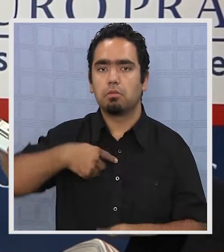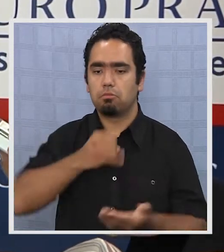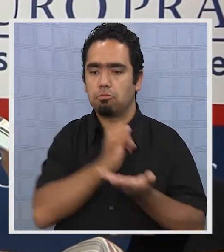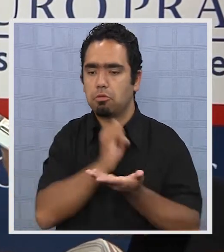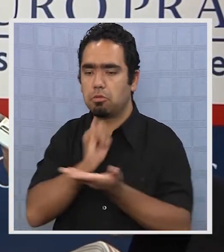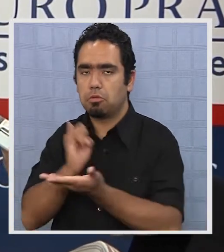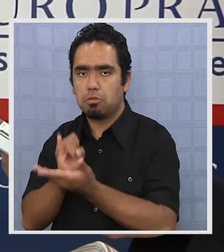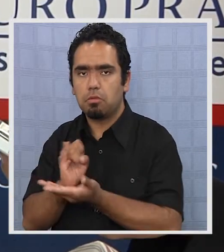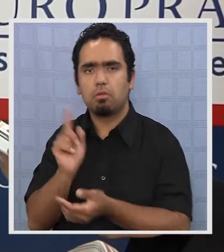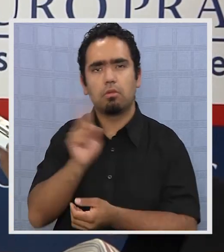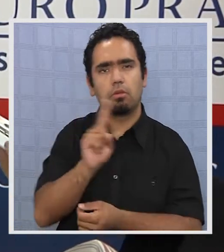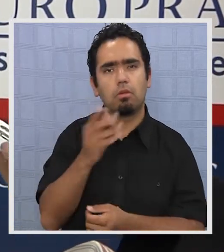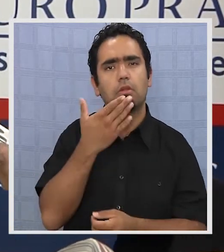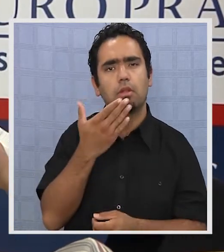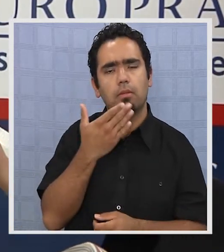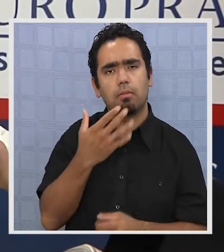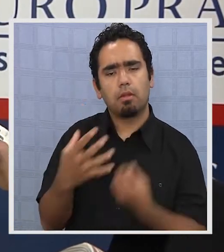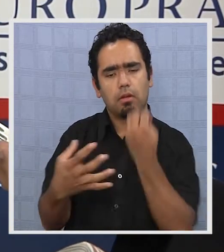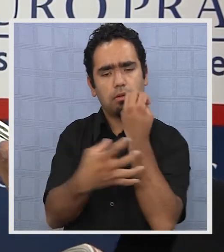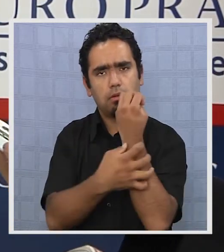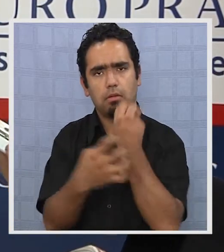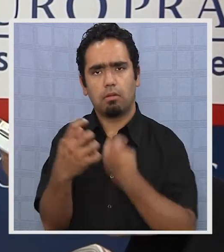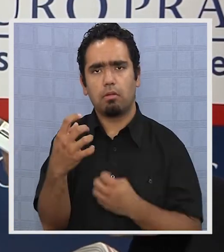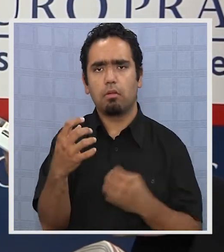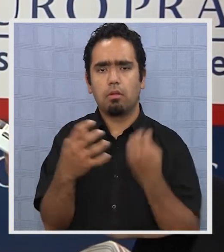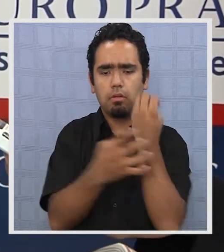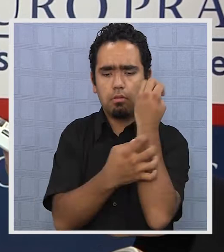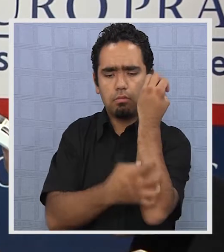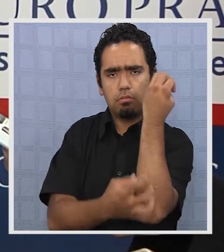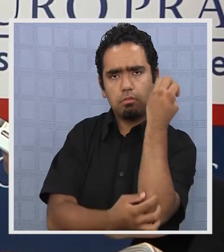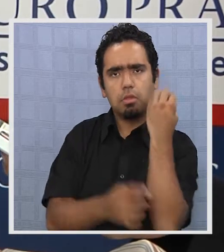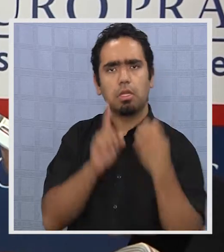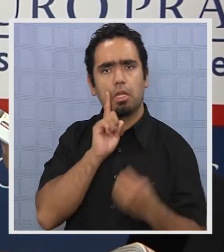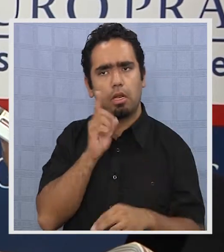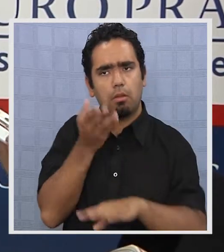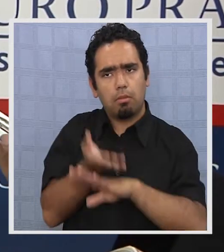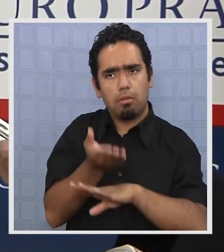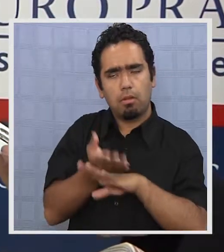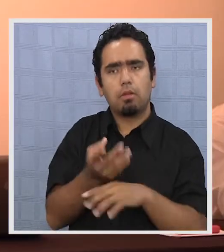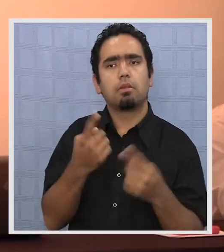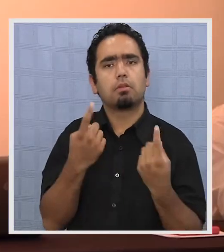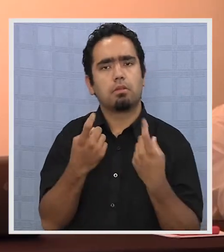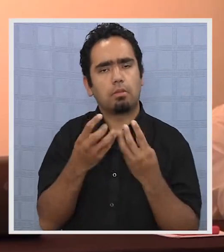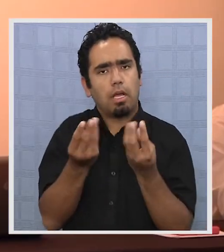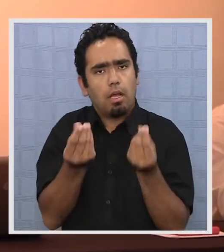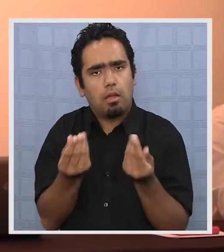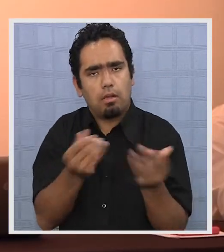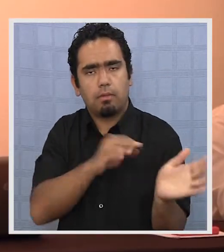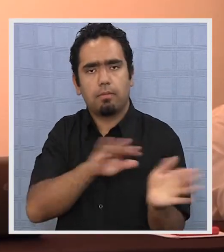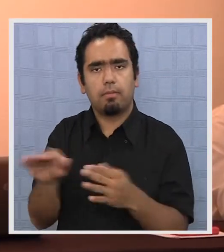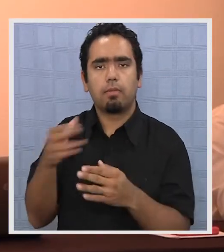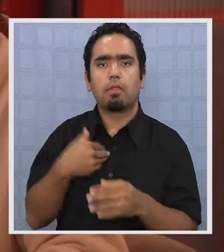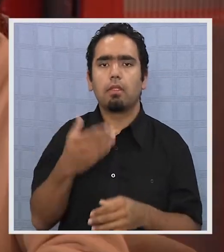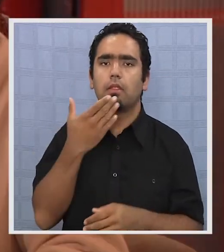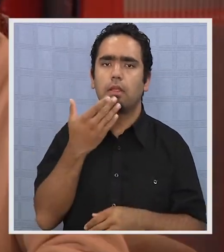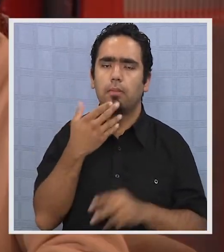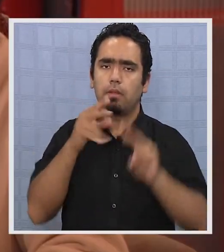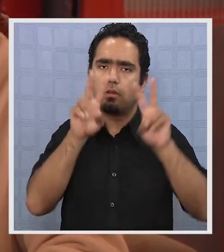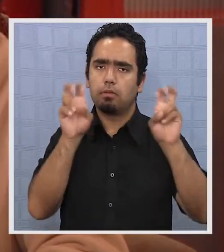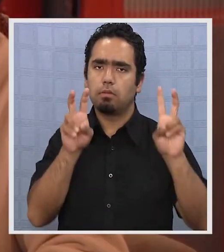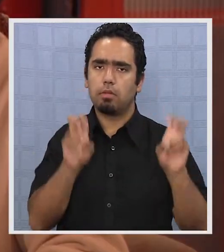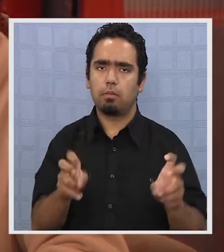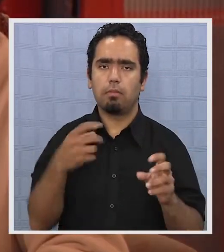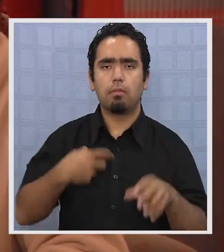no solo por nosotros como institución, sino que por los requerimientos que tiene la región. Uno de los temas abordados por el